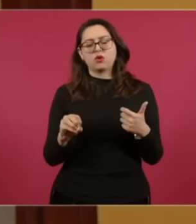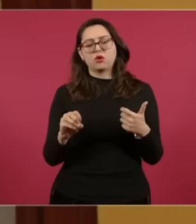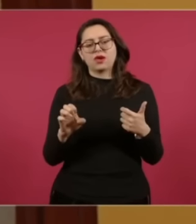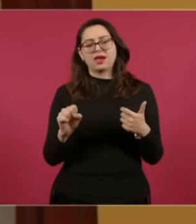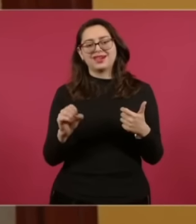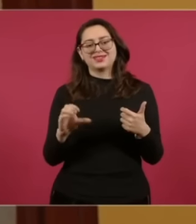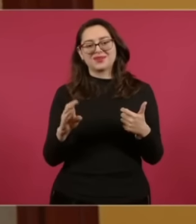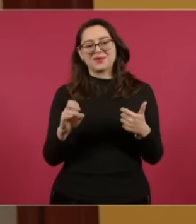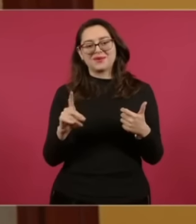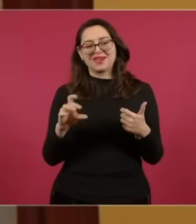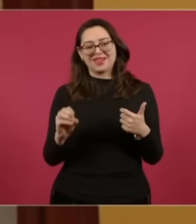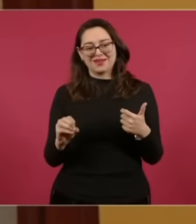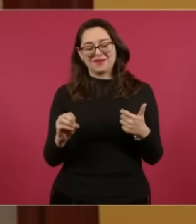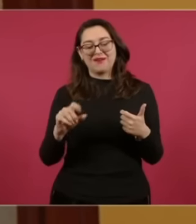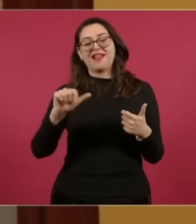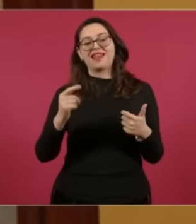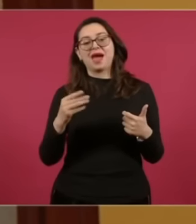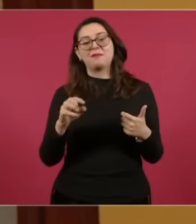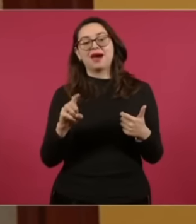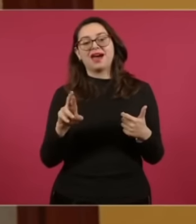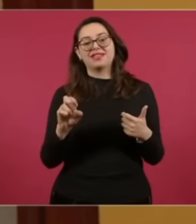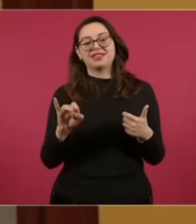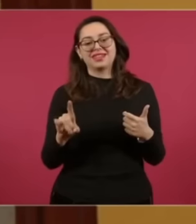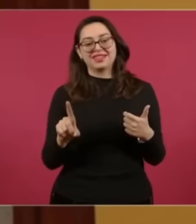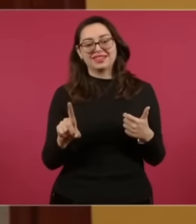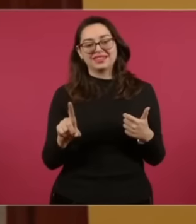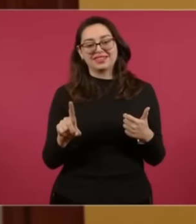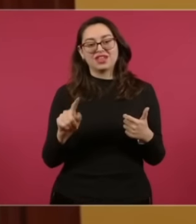Y Torreón Todo